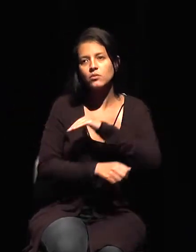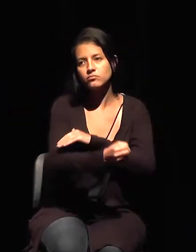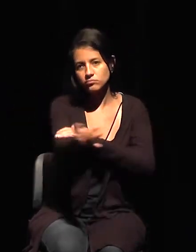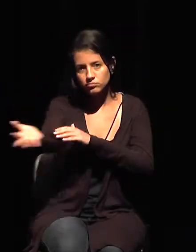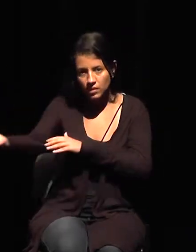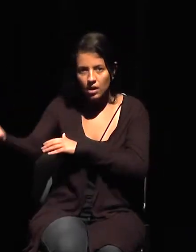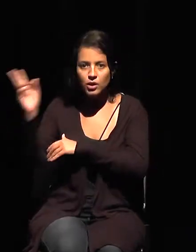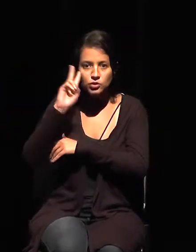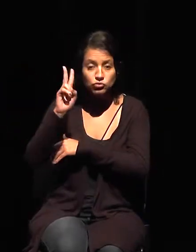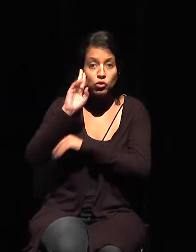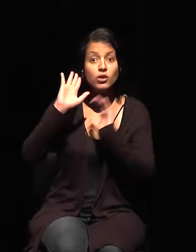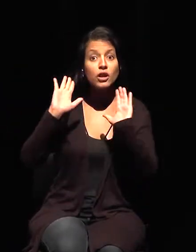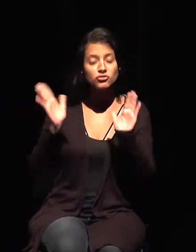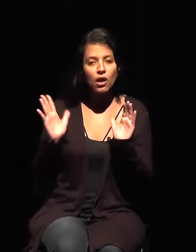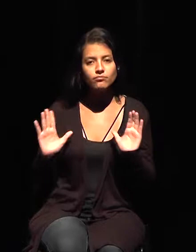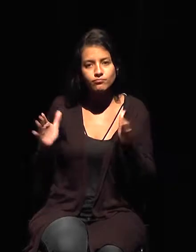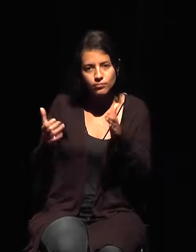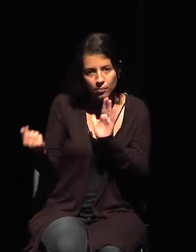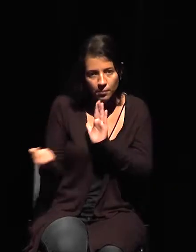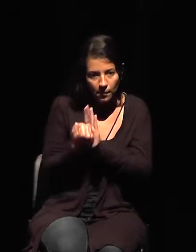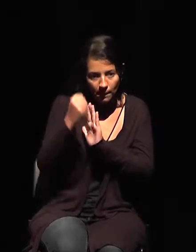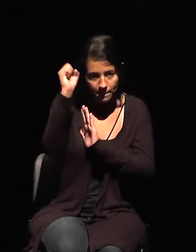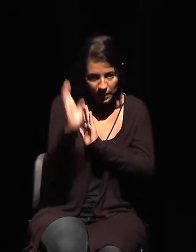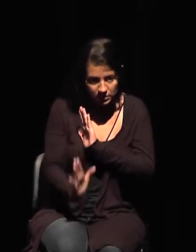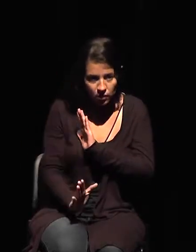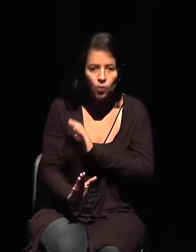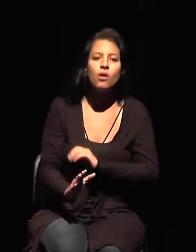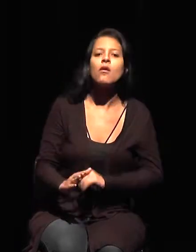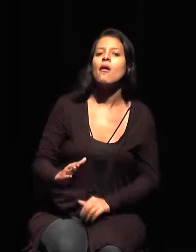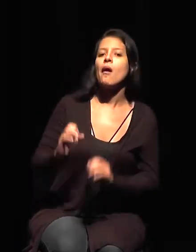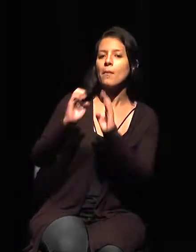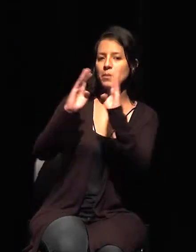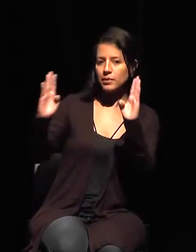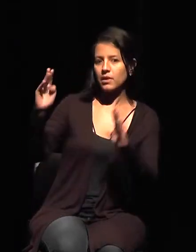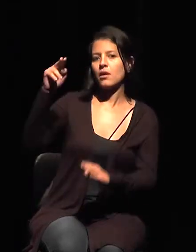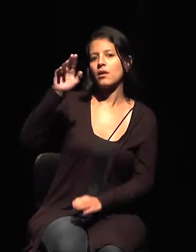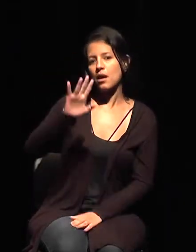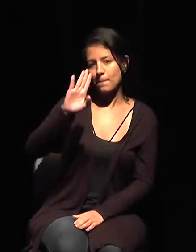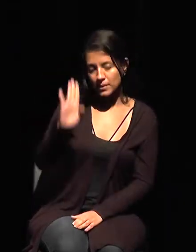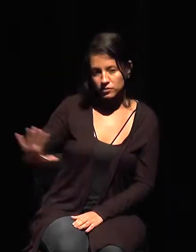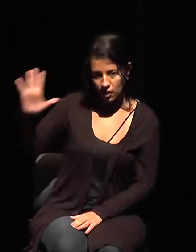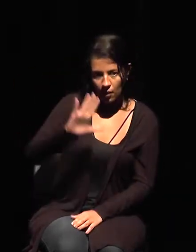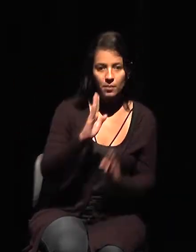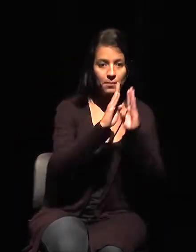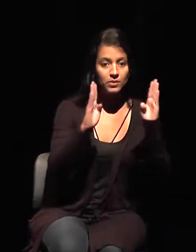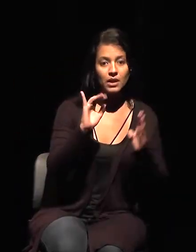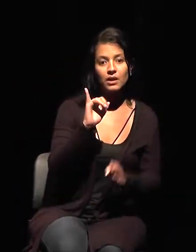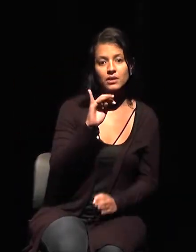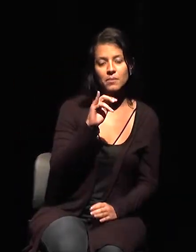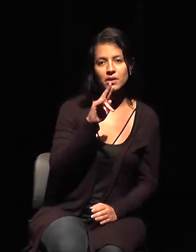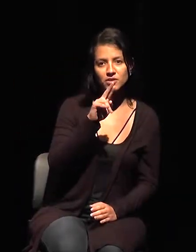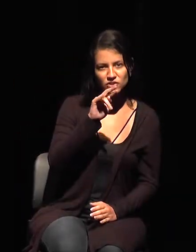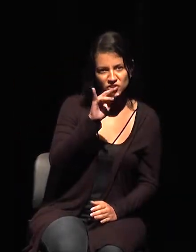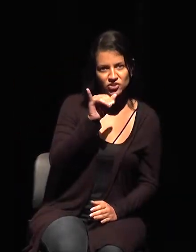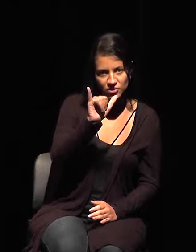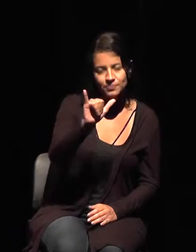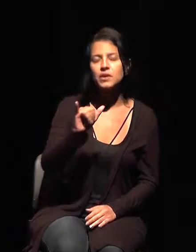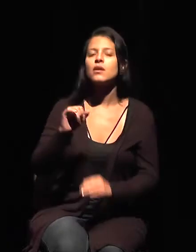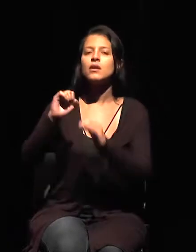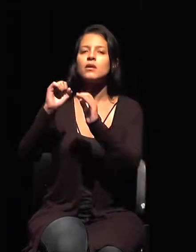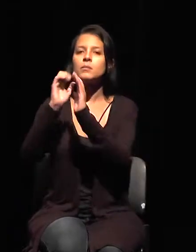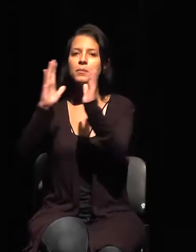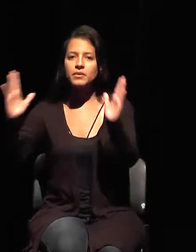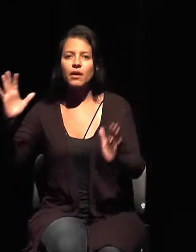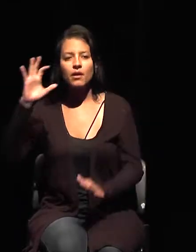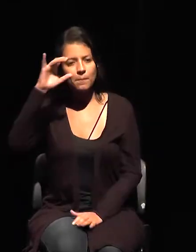Biblioteca Nacional, Mapoteca de Itamaraty, y la de Mario de Andrade, también algunas obras y grabados del